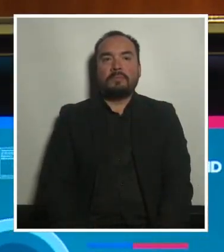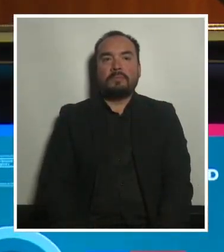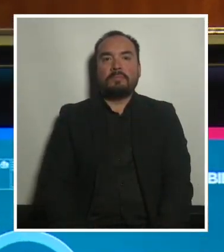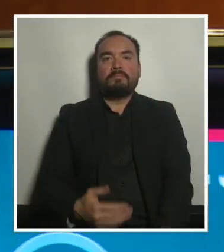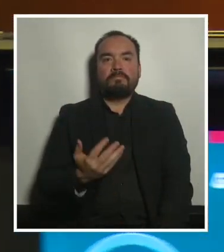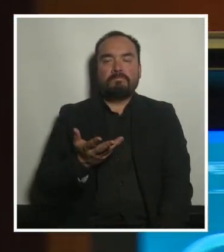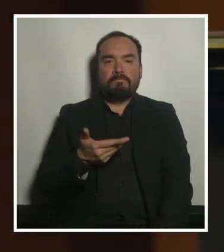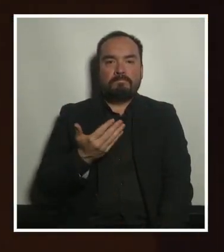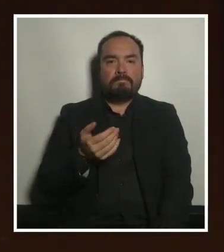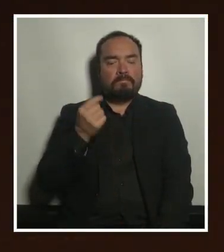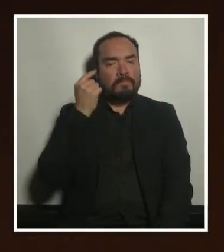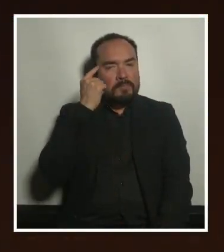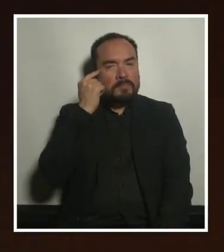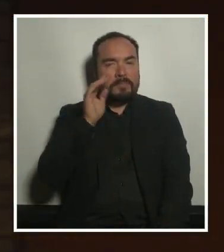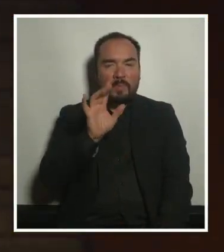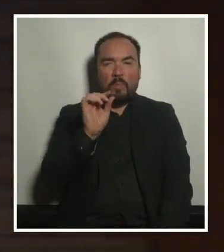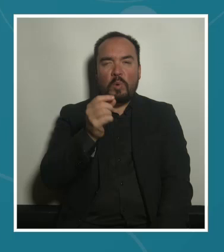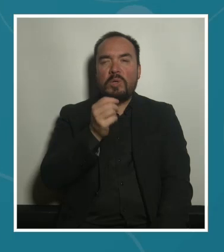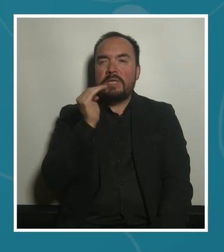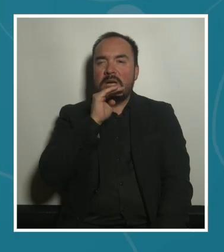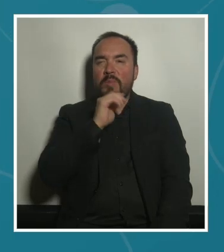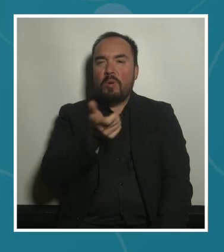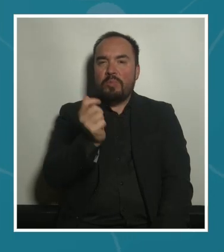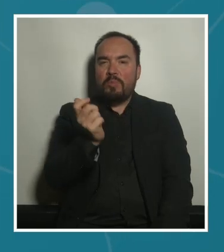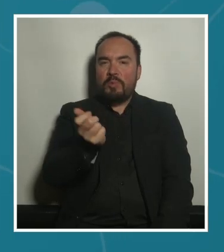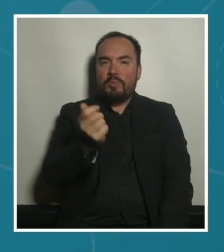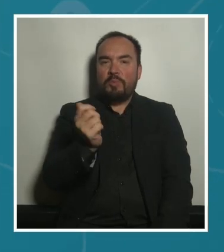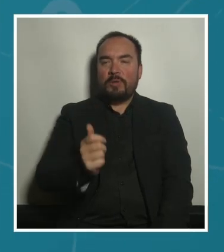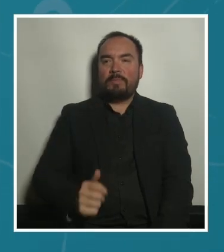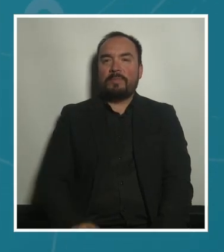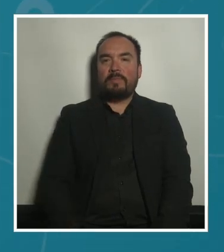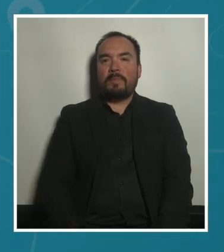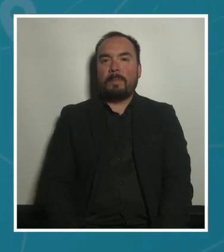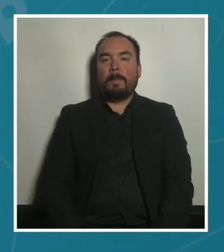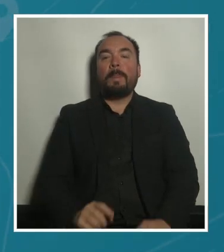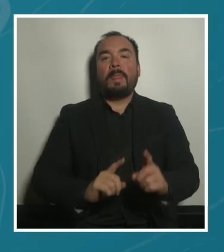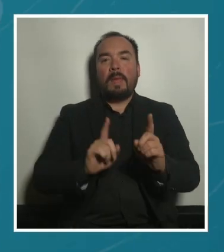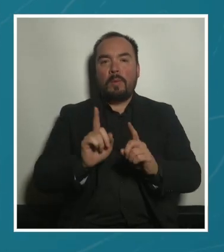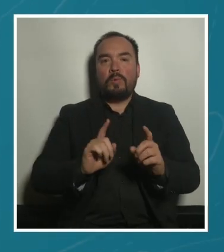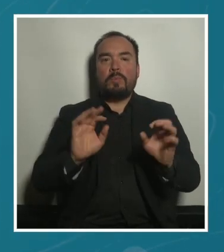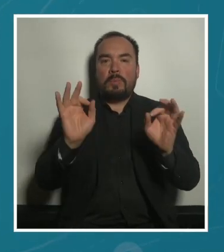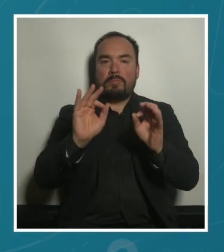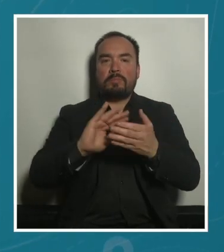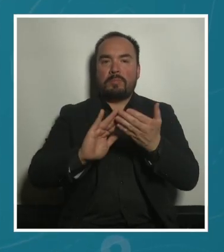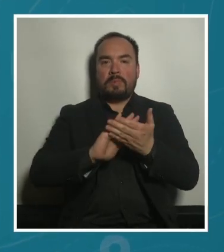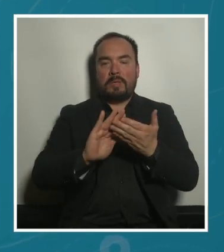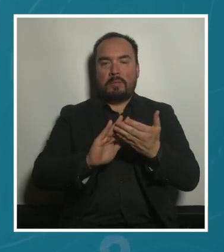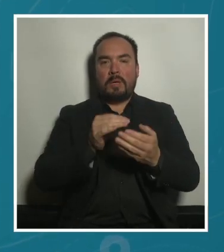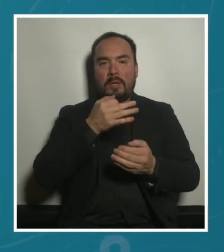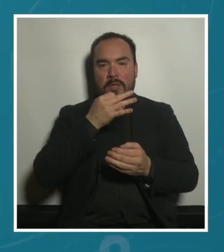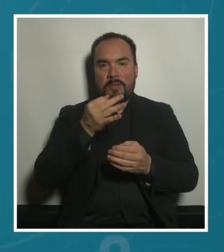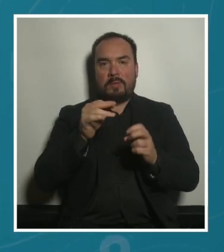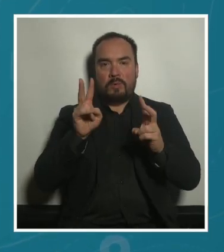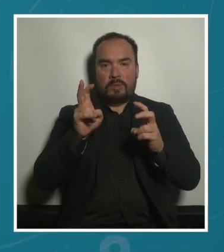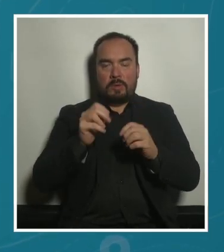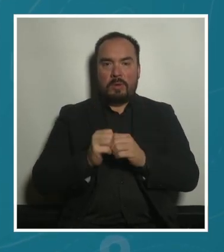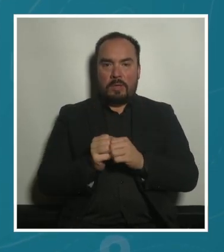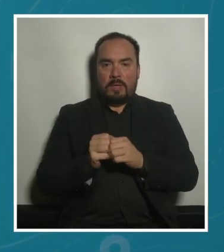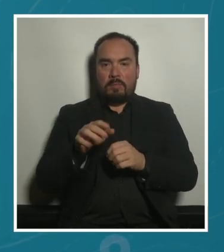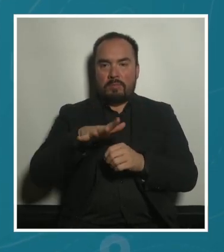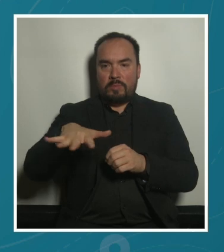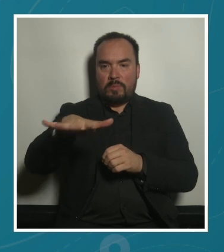un poco rápido pero algunas cosas para ejemplificar de qué hablamos cuando hablamos de soporte físico de los cuidados